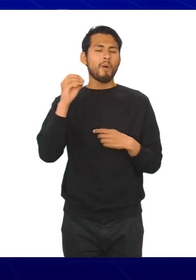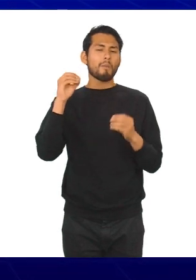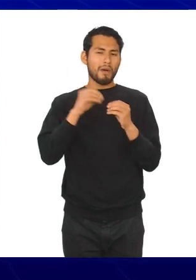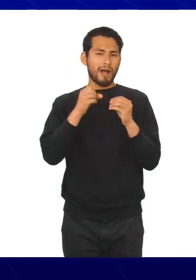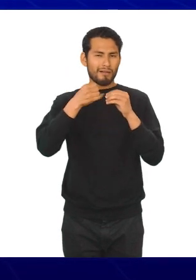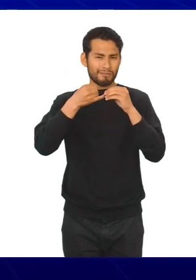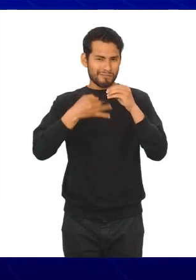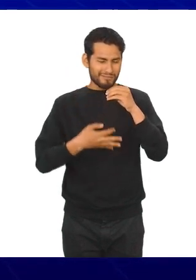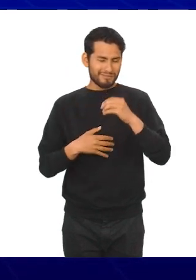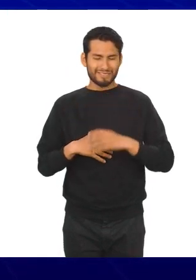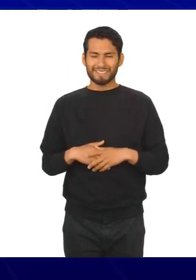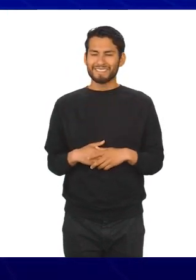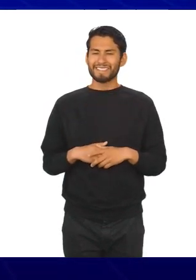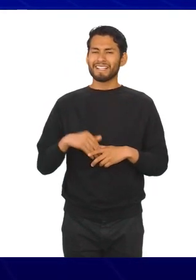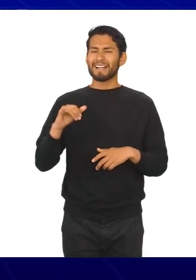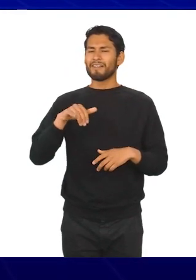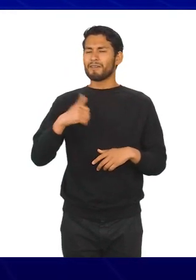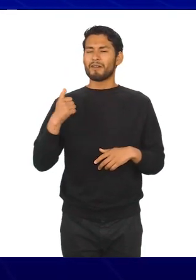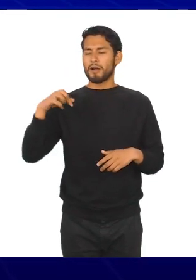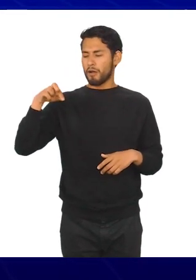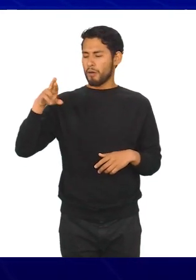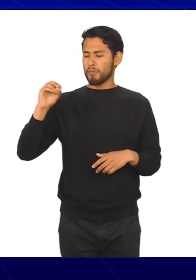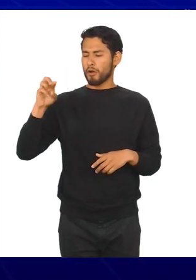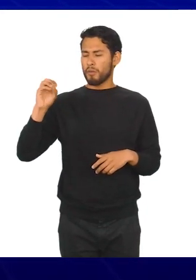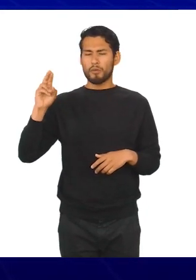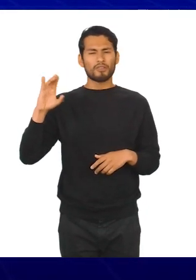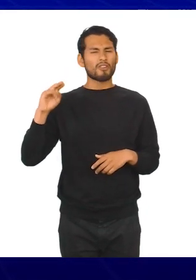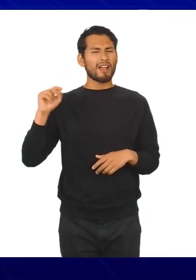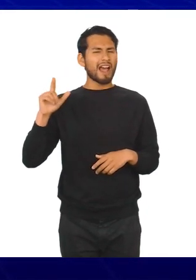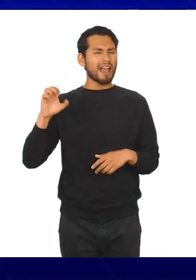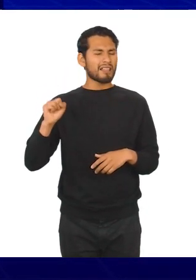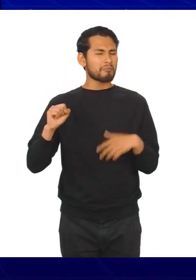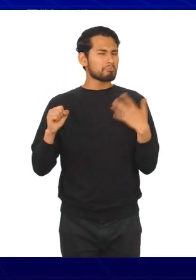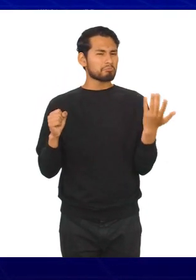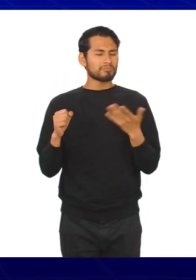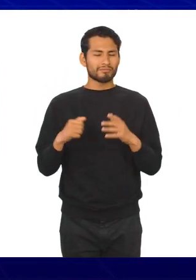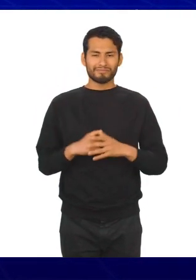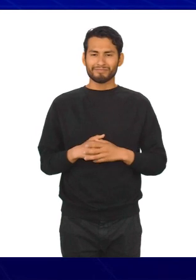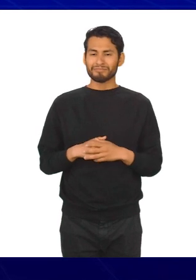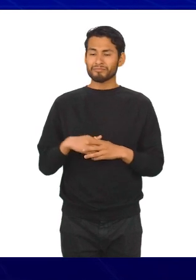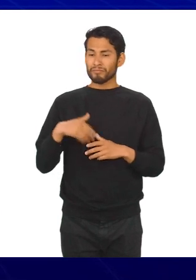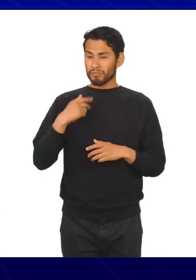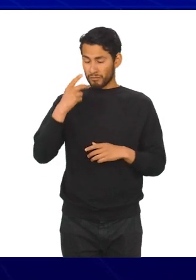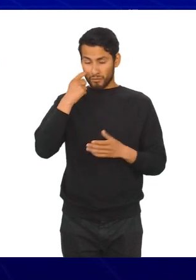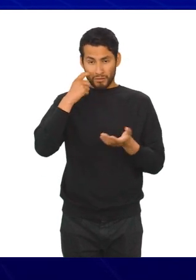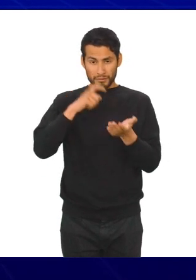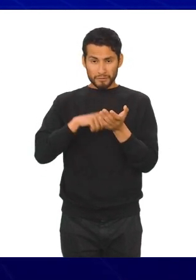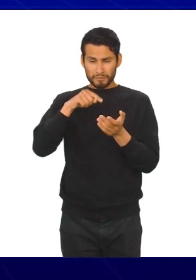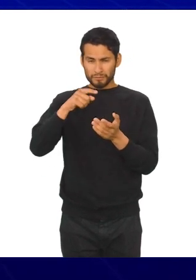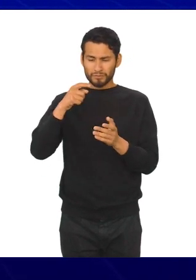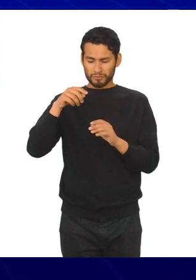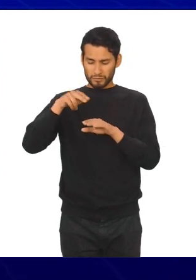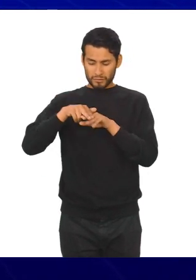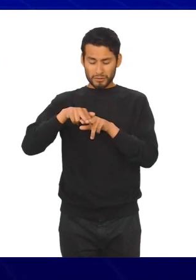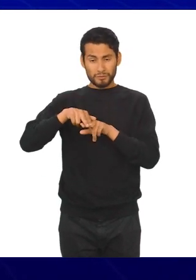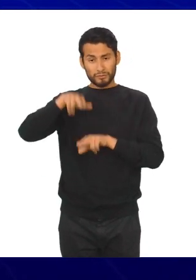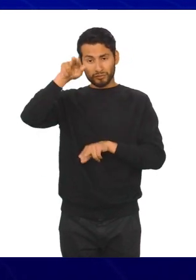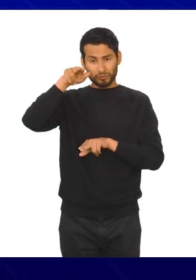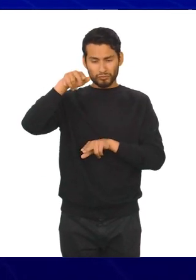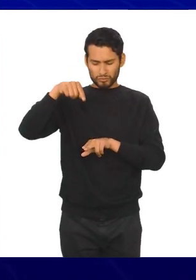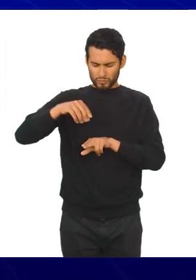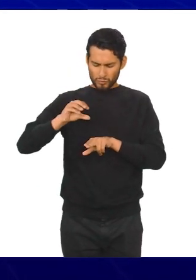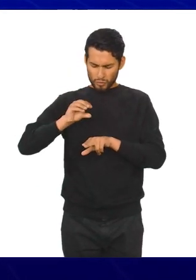También encontramos los gráficos de barras proporcionales, los cuales se usan cuando lo que se busca es resaltar la